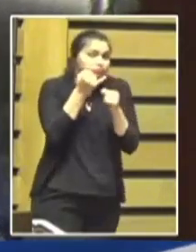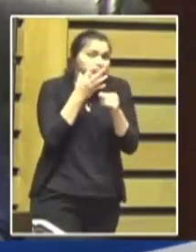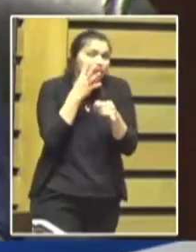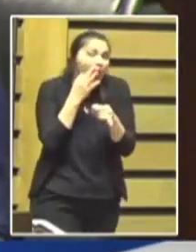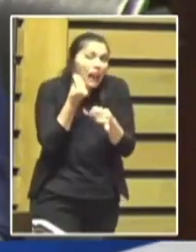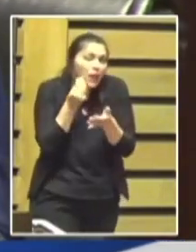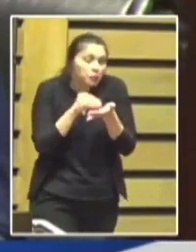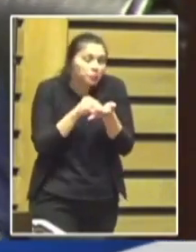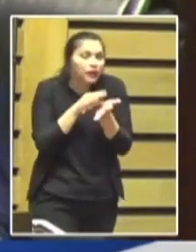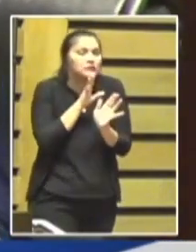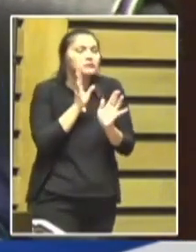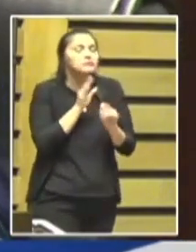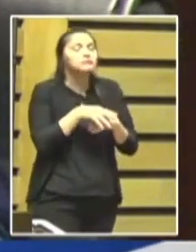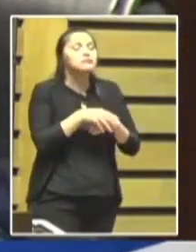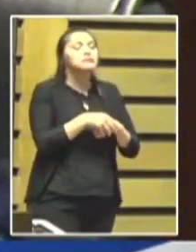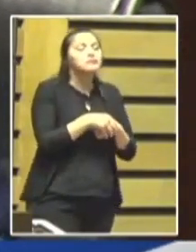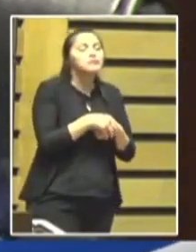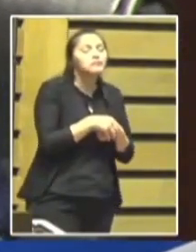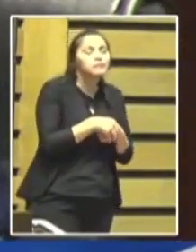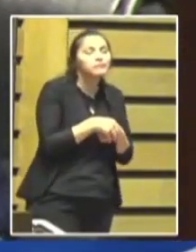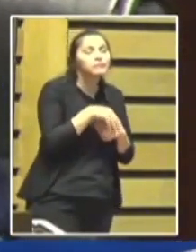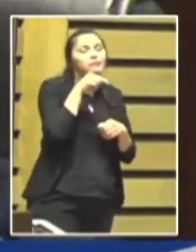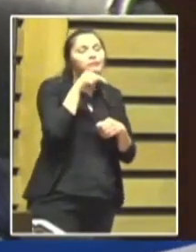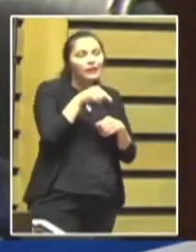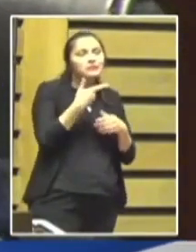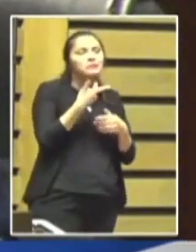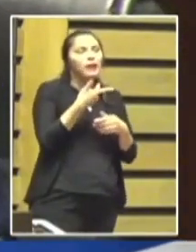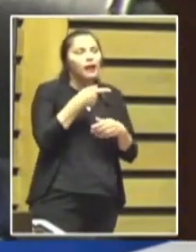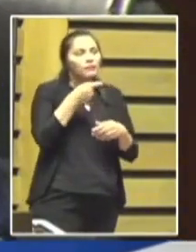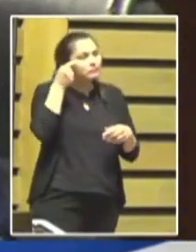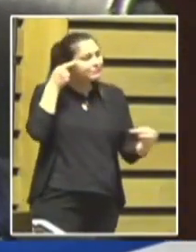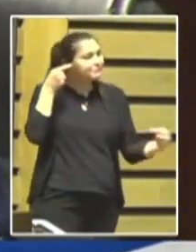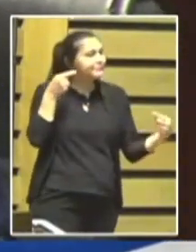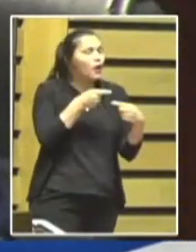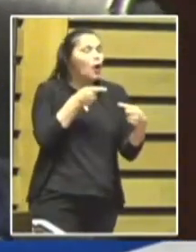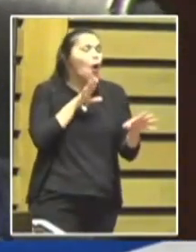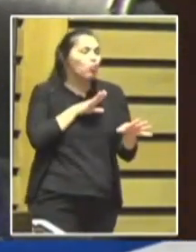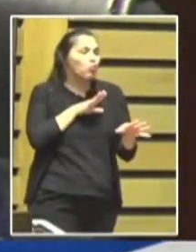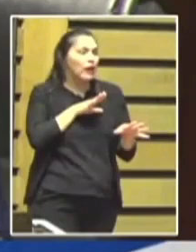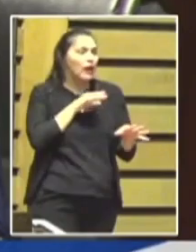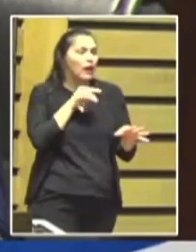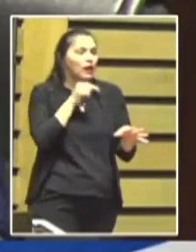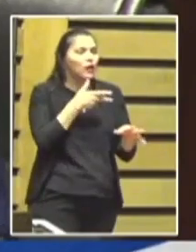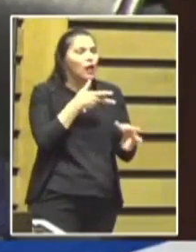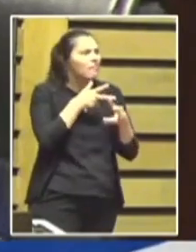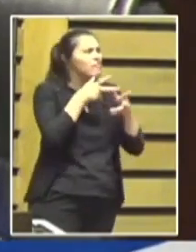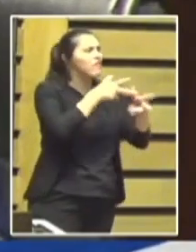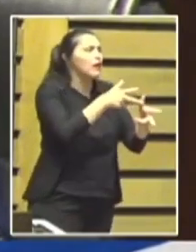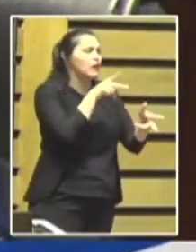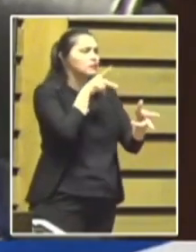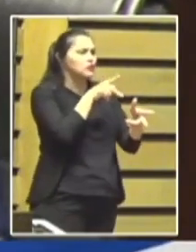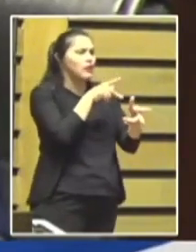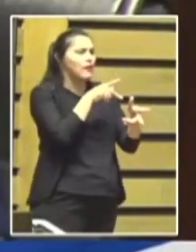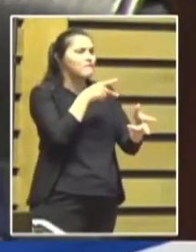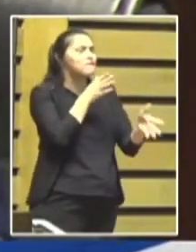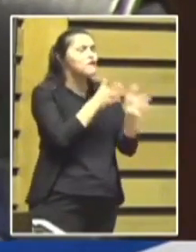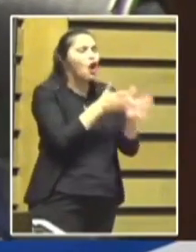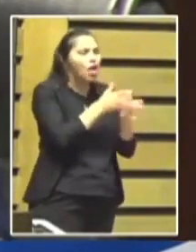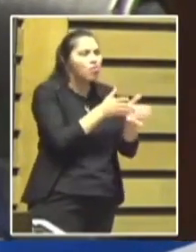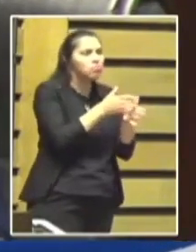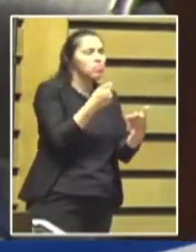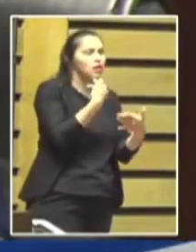un poco de qué se trata. La para repudiar enérgicamente las declaraciones violentas y